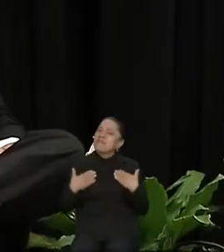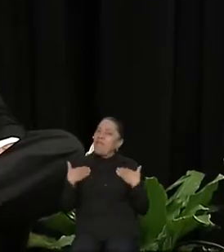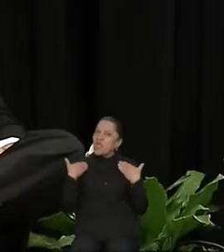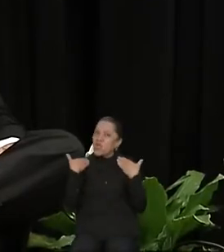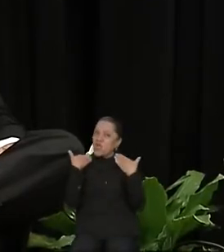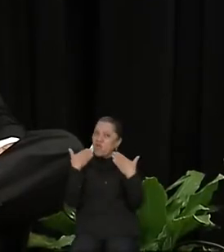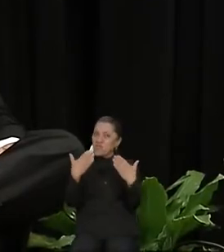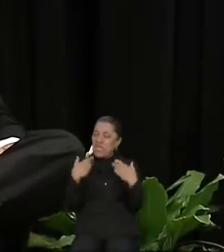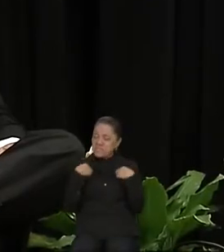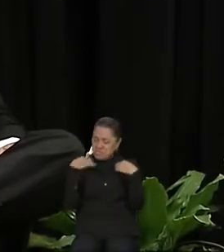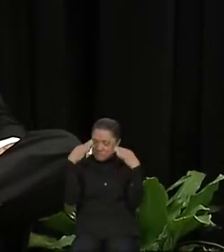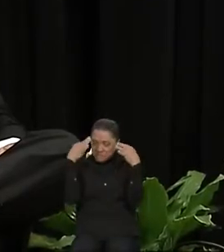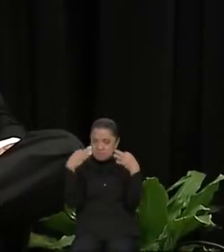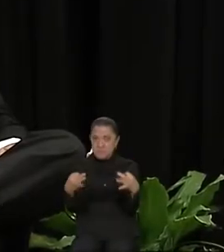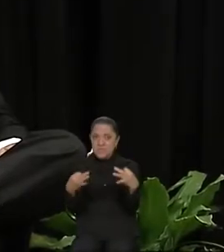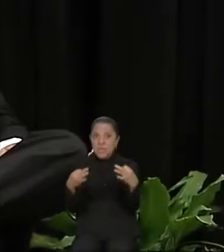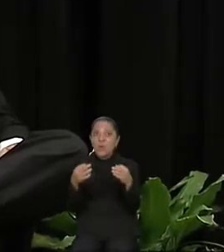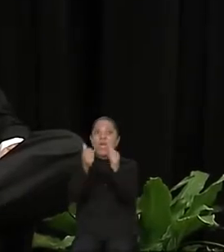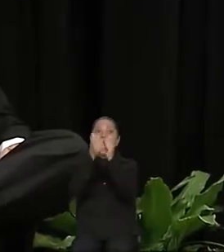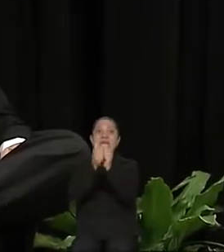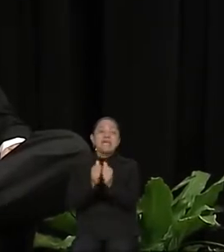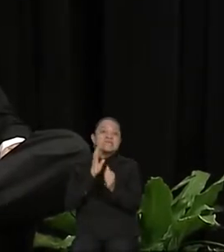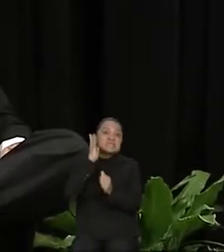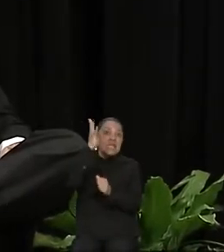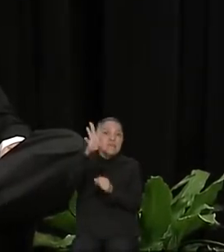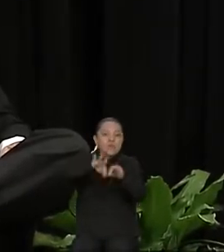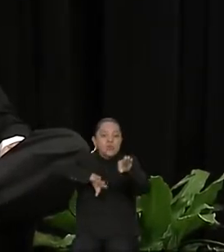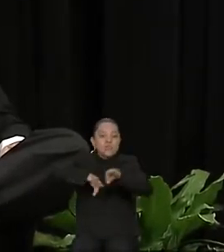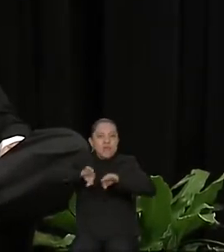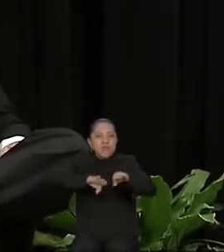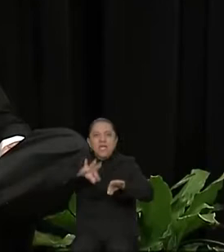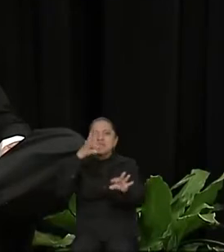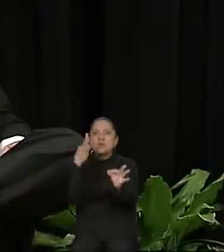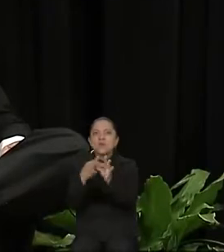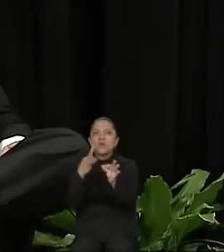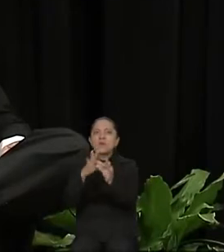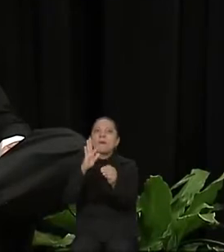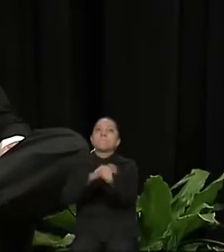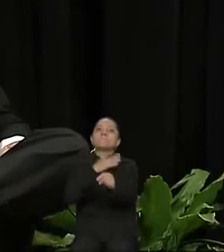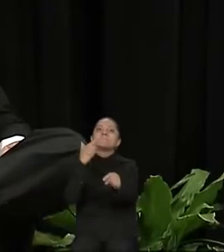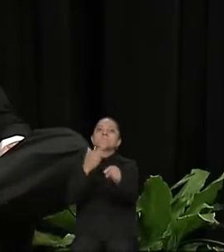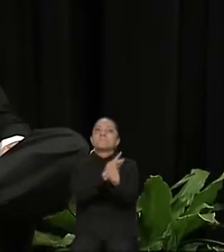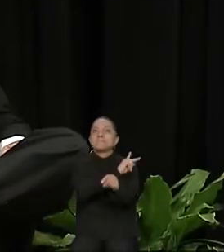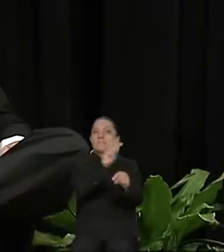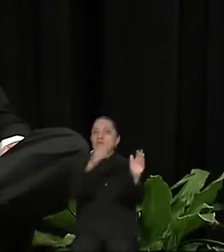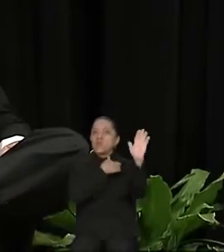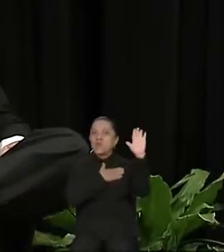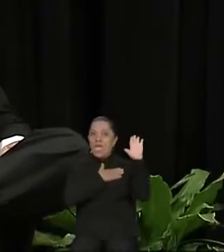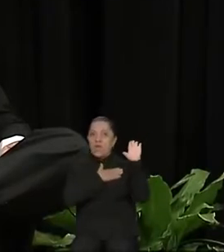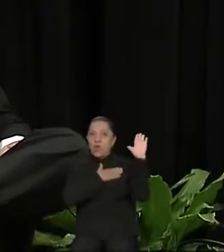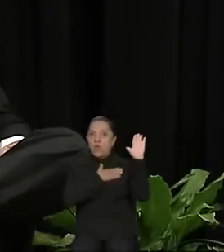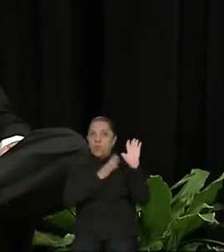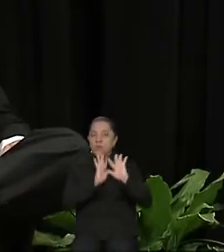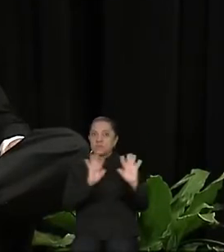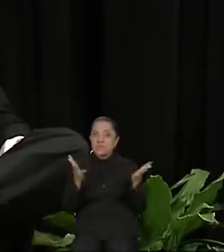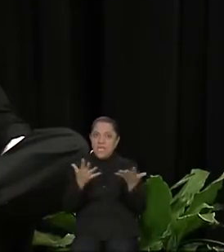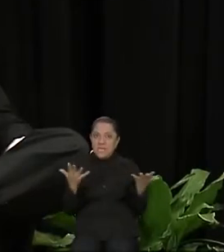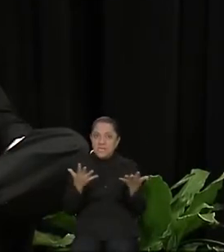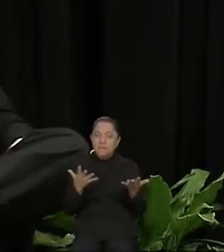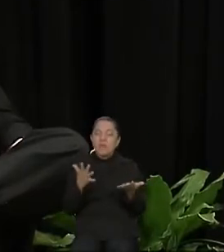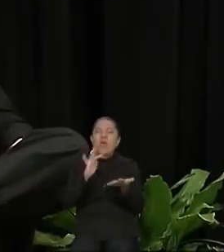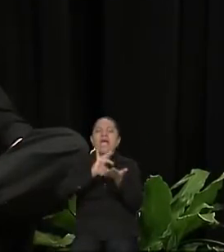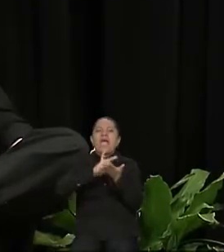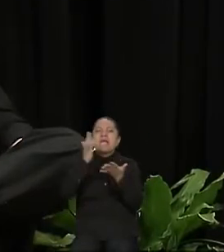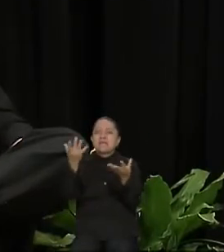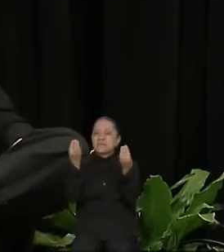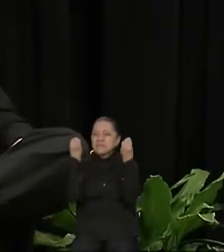estaremos trabajando y estaremos cumpliendo con la gran mayoría de los compromisos que nos hemos hecho. Agradezco infinitamente